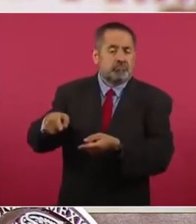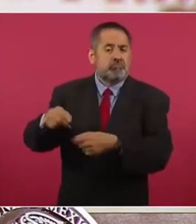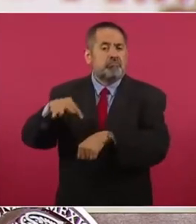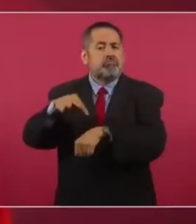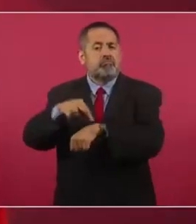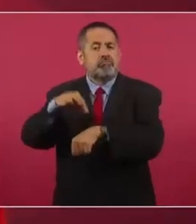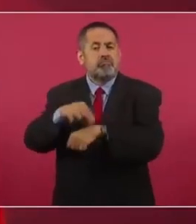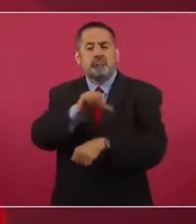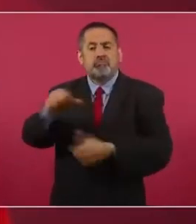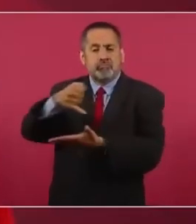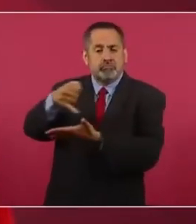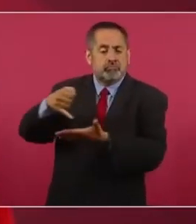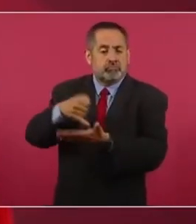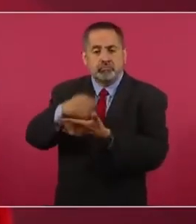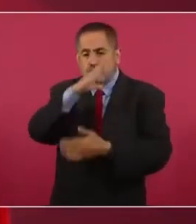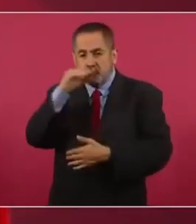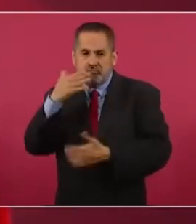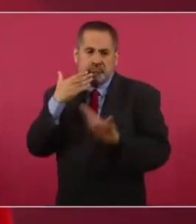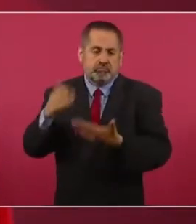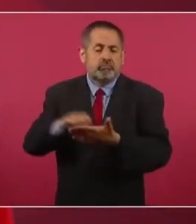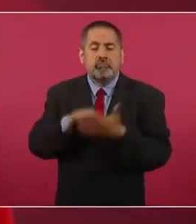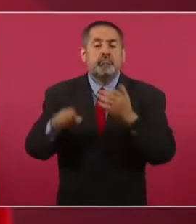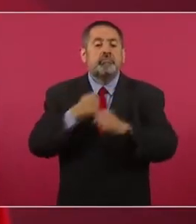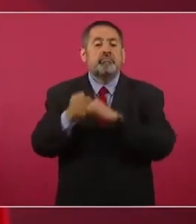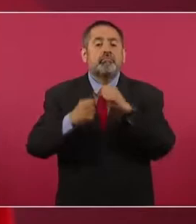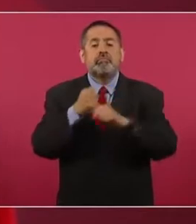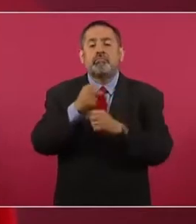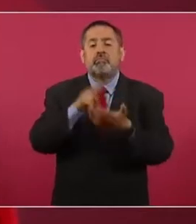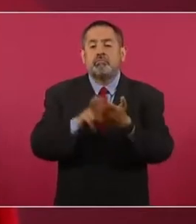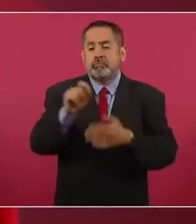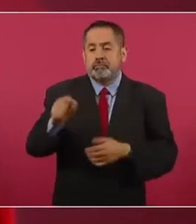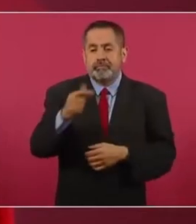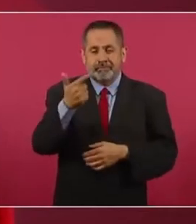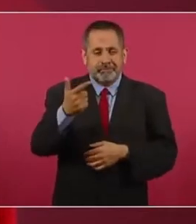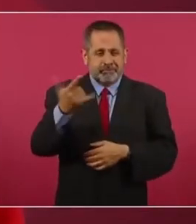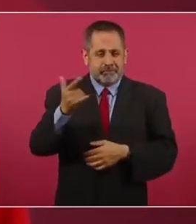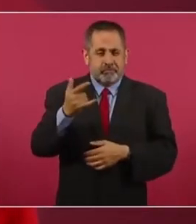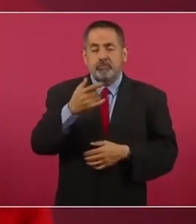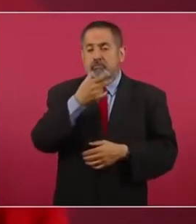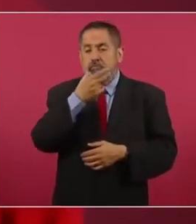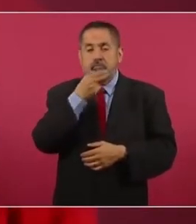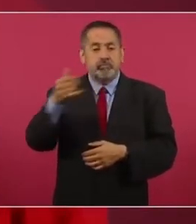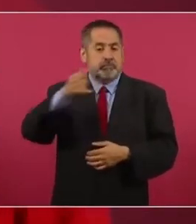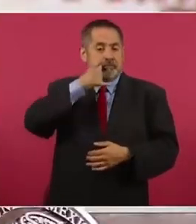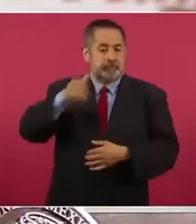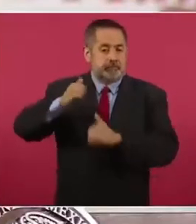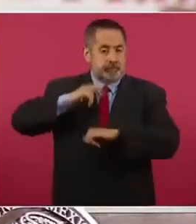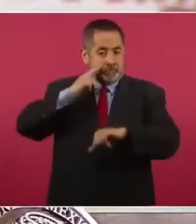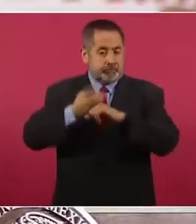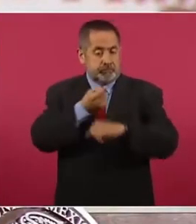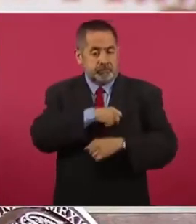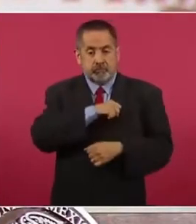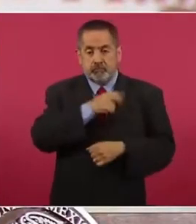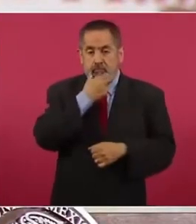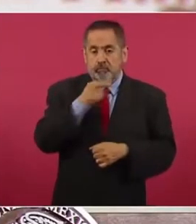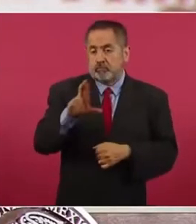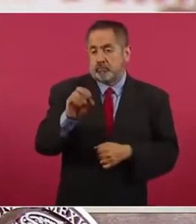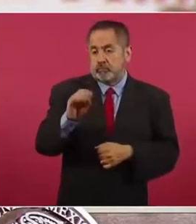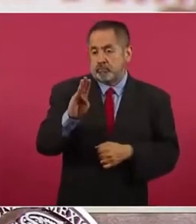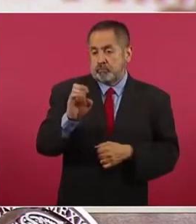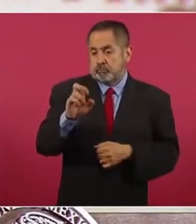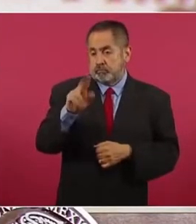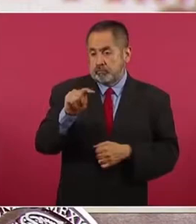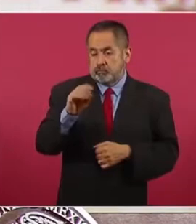Por ejemplo, el 7 de julio de 2020, el ministro de Salud de Italia, Roberto Esperanza, agradeció la